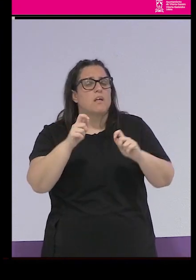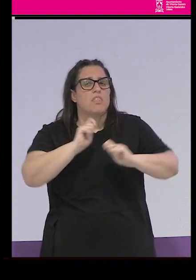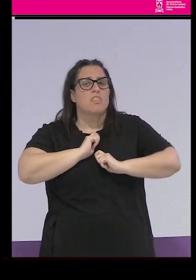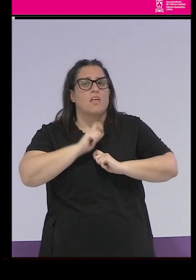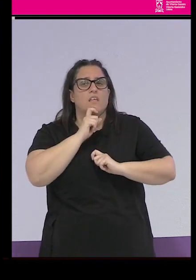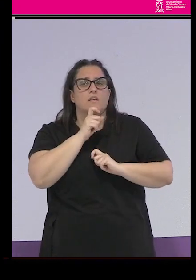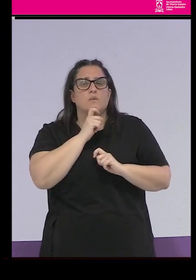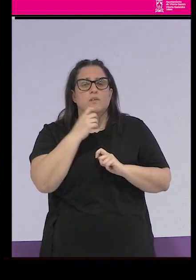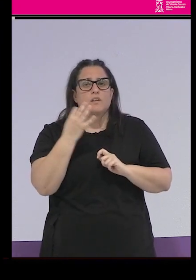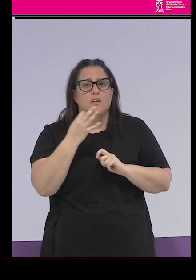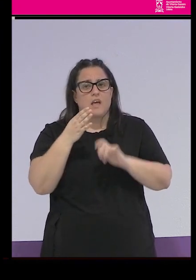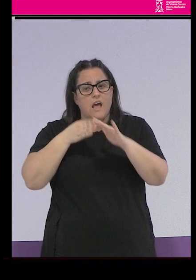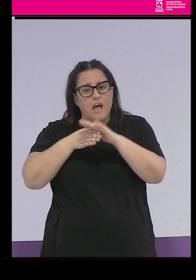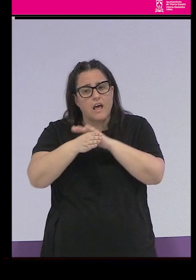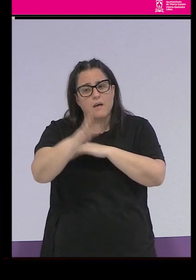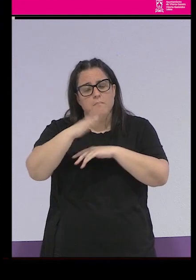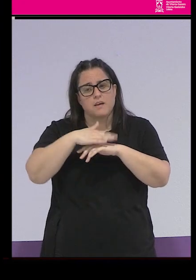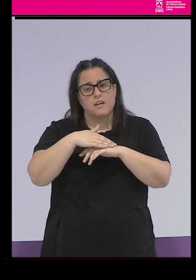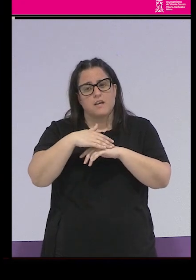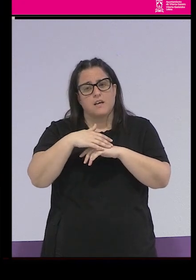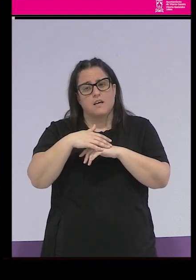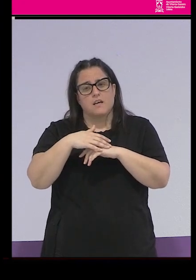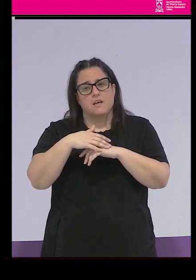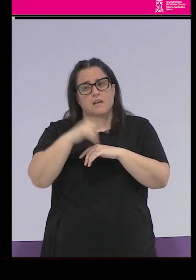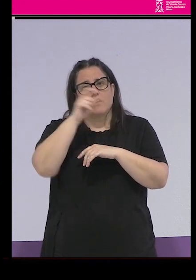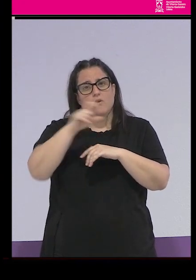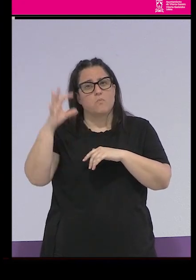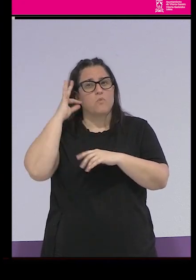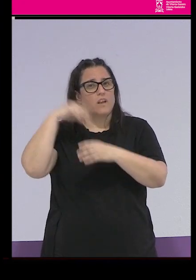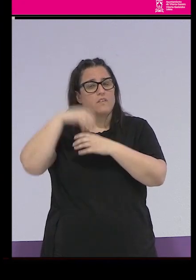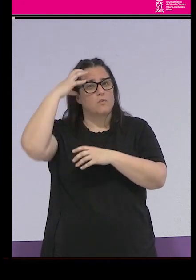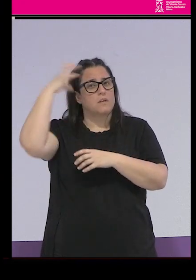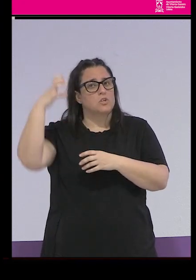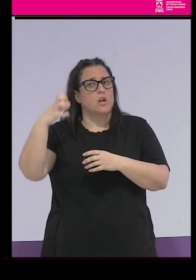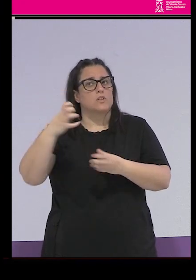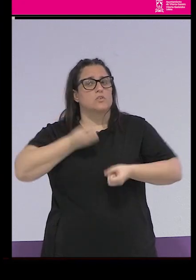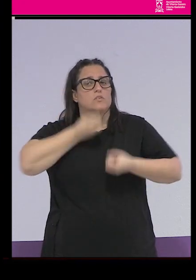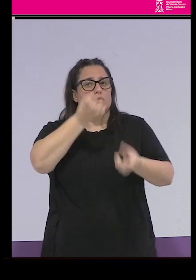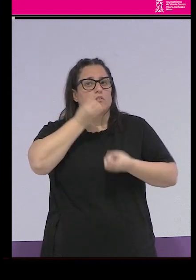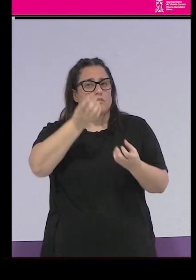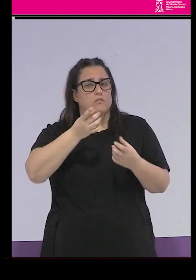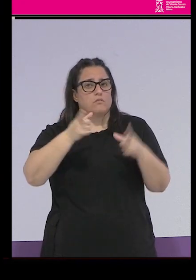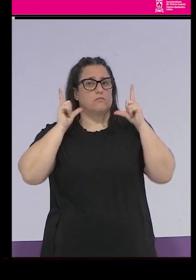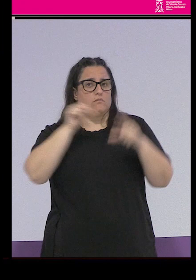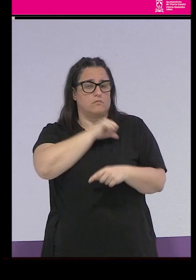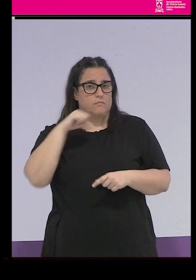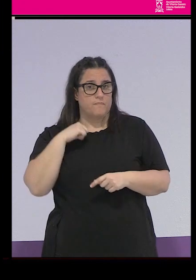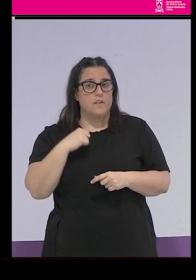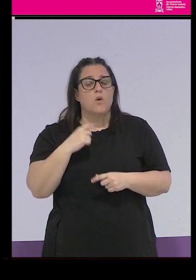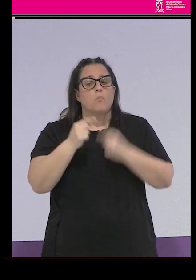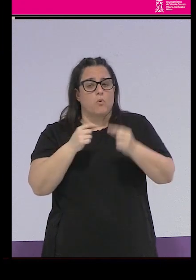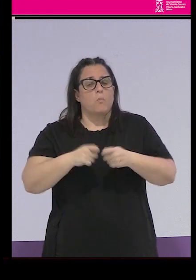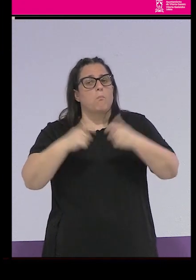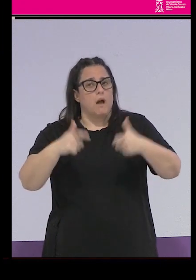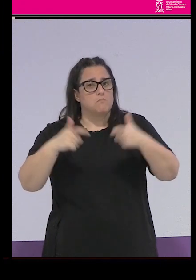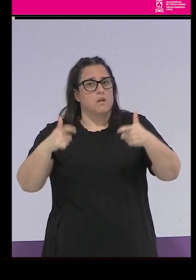esto algo que dificulta mucho el acceso a voces de mujeres que hayan pasado por el Patronato, ¿no? Hay ya cada vez más que hablan de esto